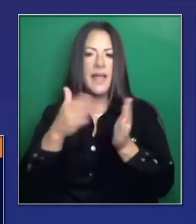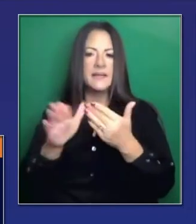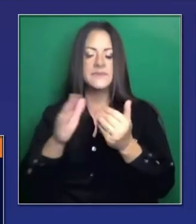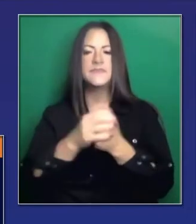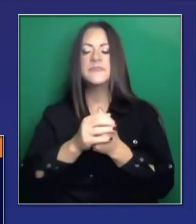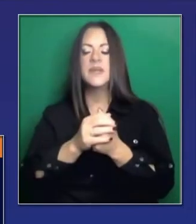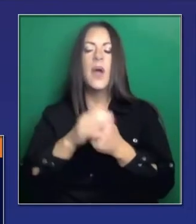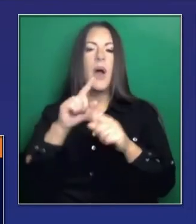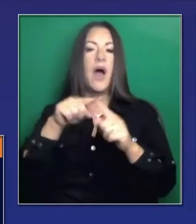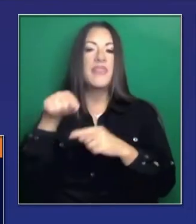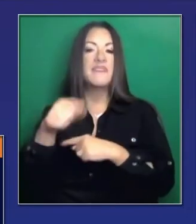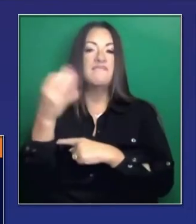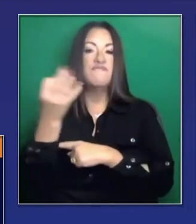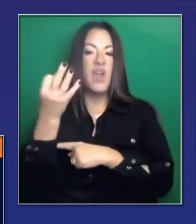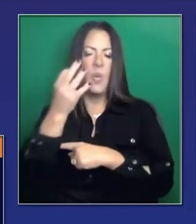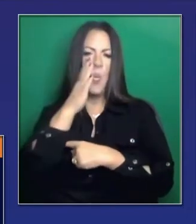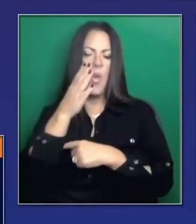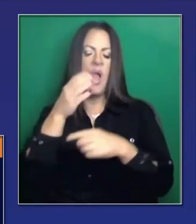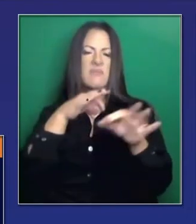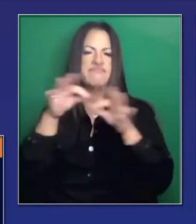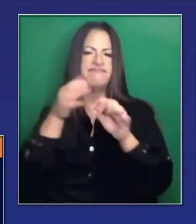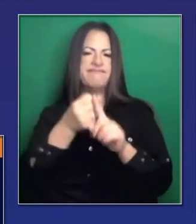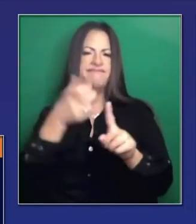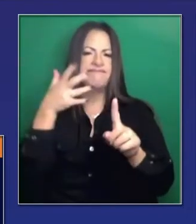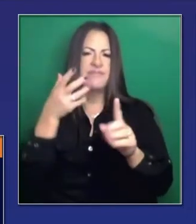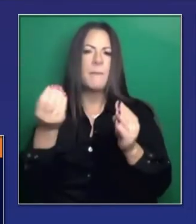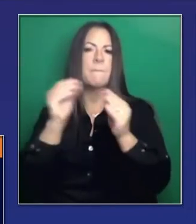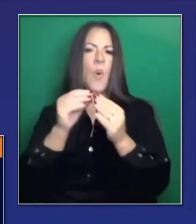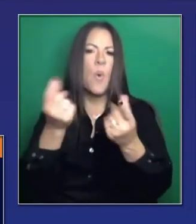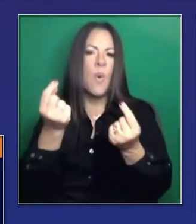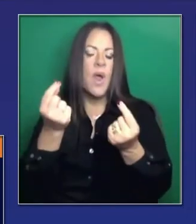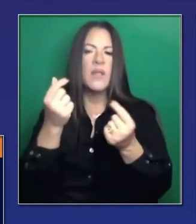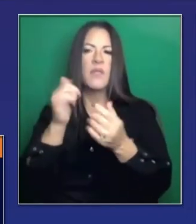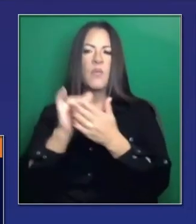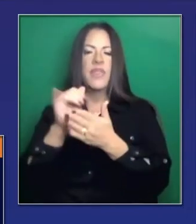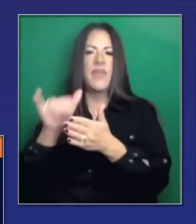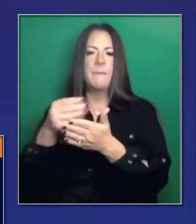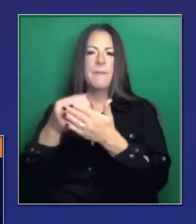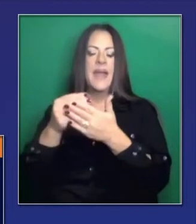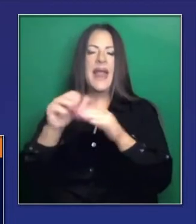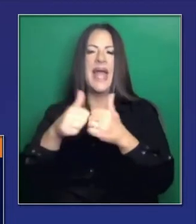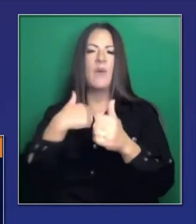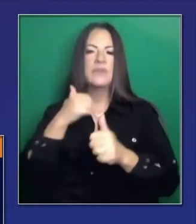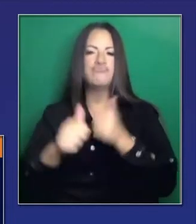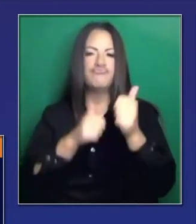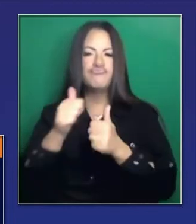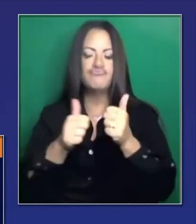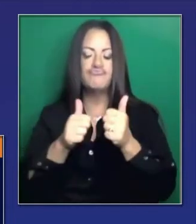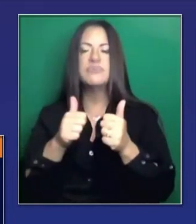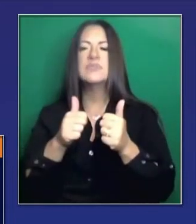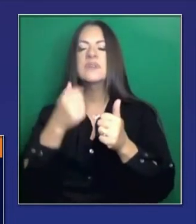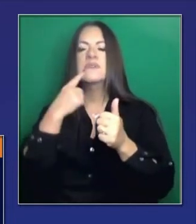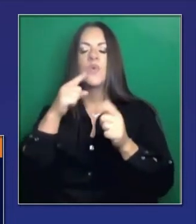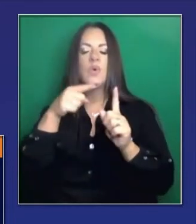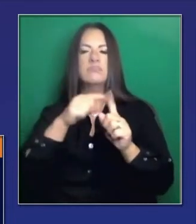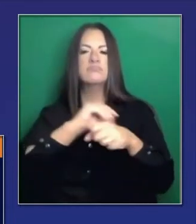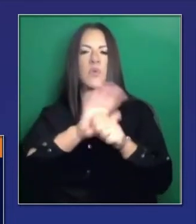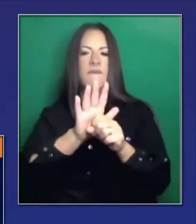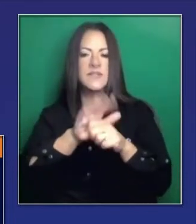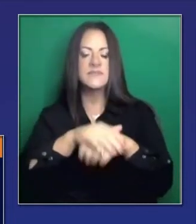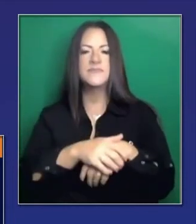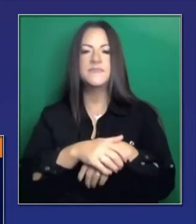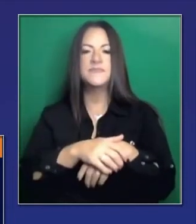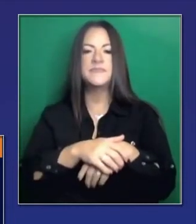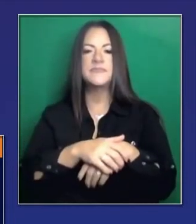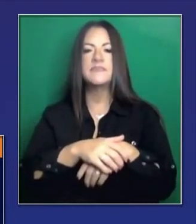nada más de lo que incluye ese presupuesto para vacunas. Estamos trabajando agresivamente para acelerar el paso, lo hemos dicho desde el primer día.